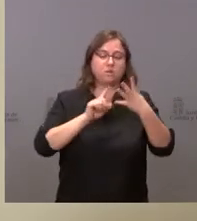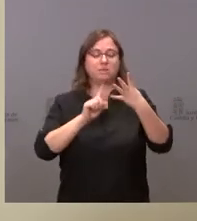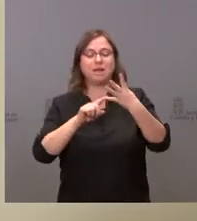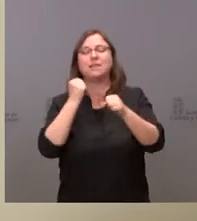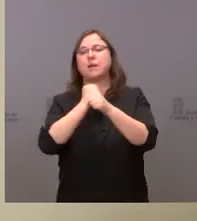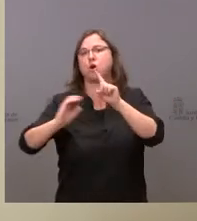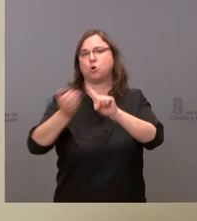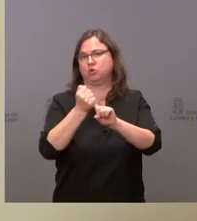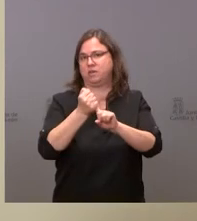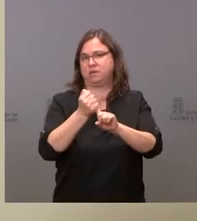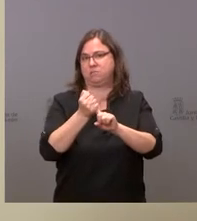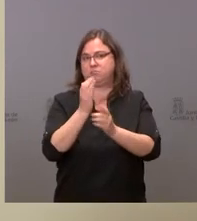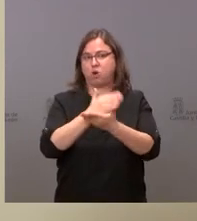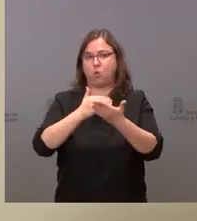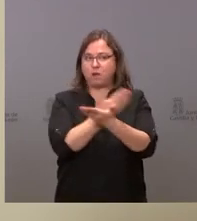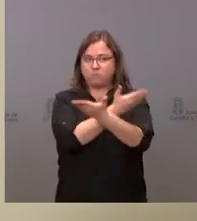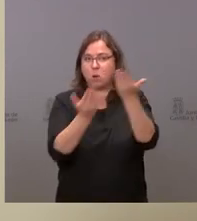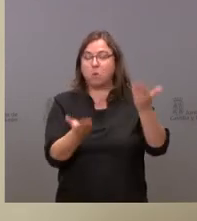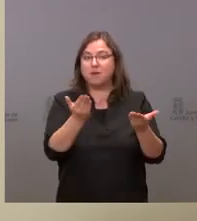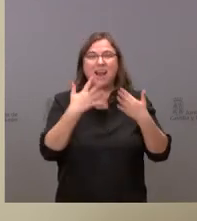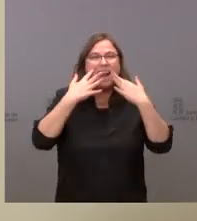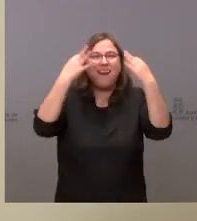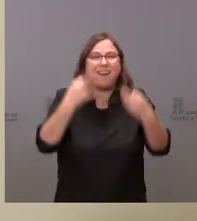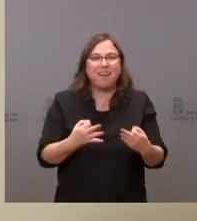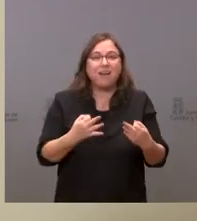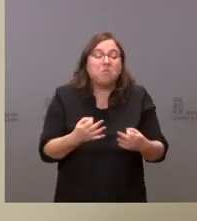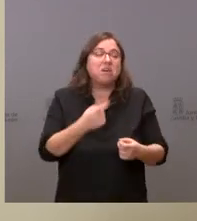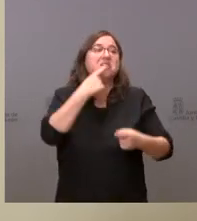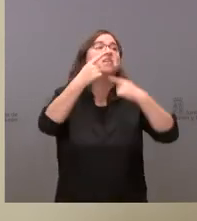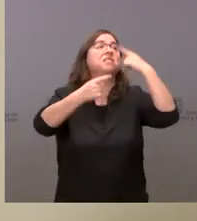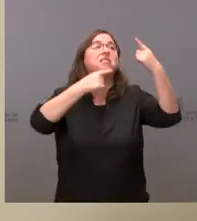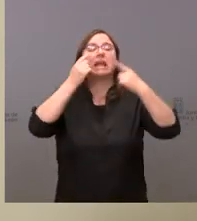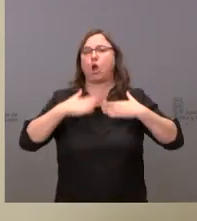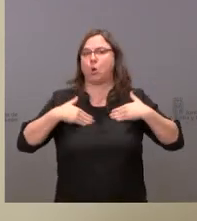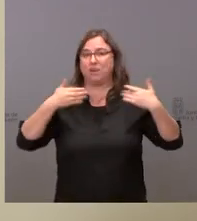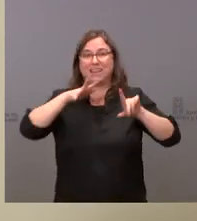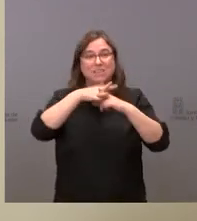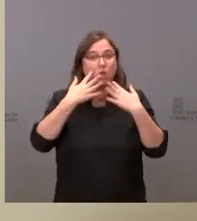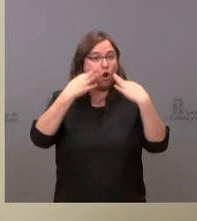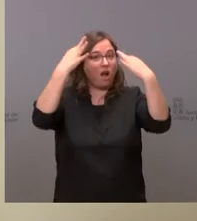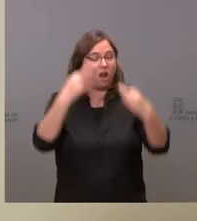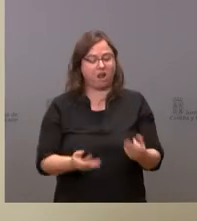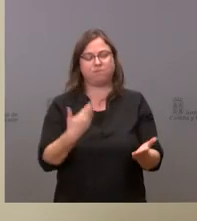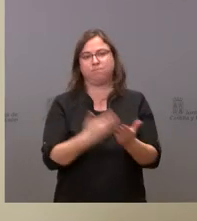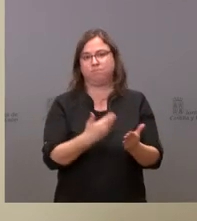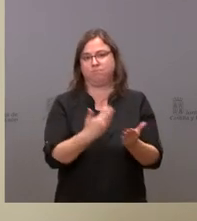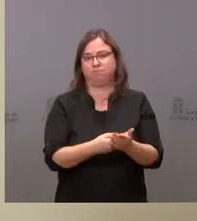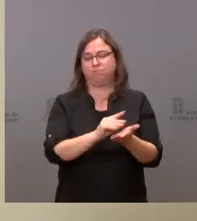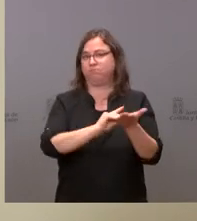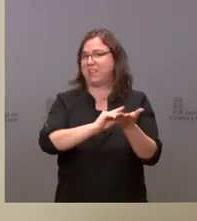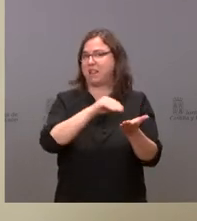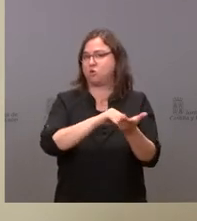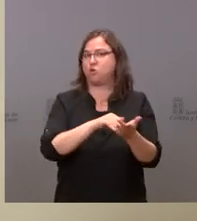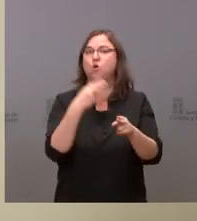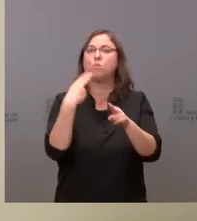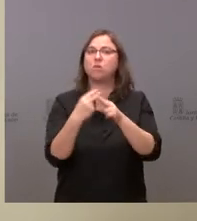Luego uno puede construir los discursos que se crean, pero la realidad es que las políticas económicas de esta